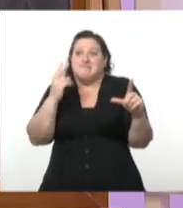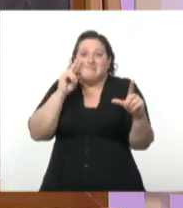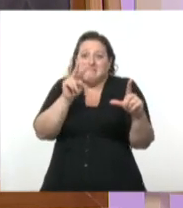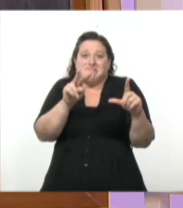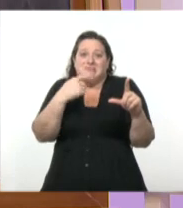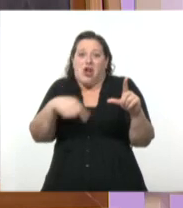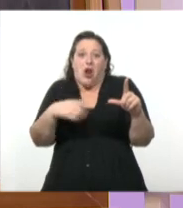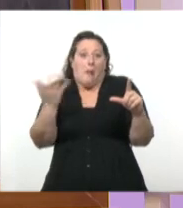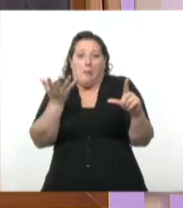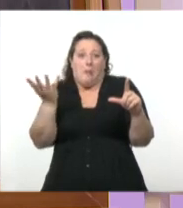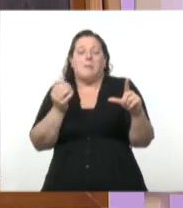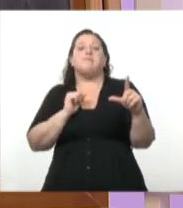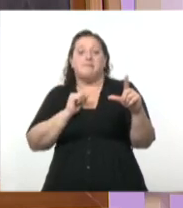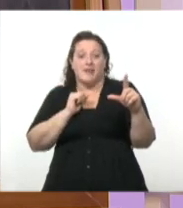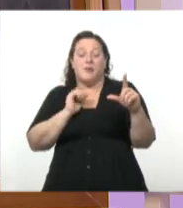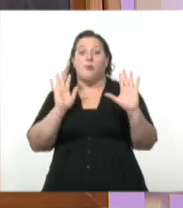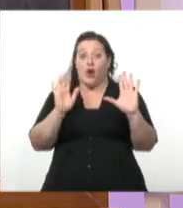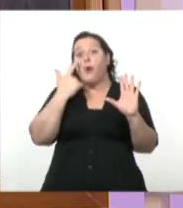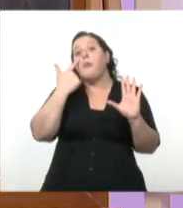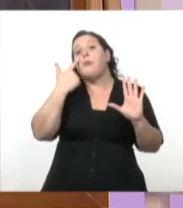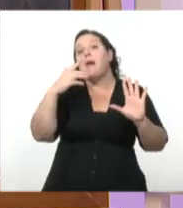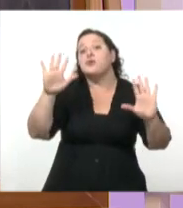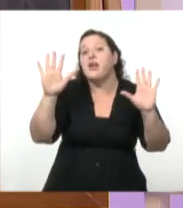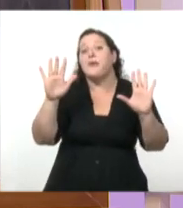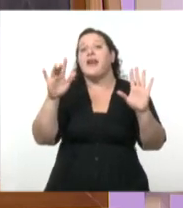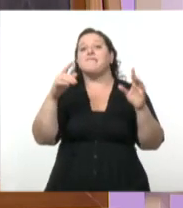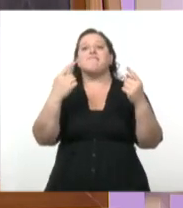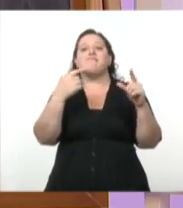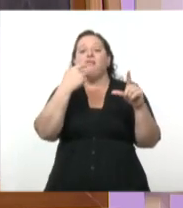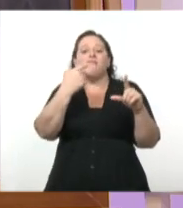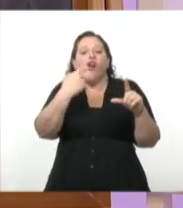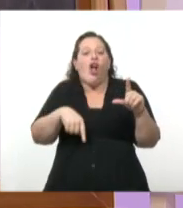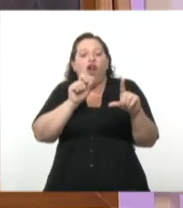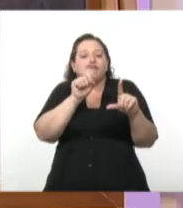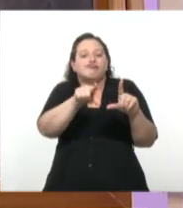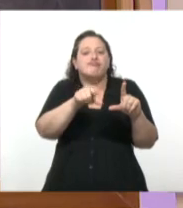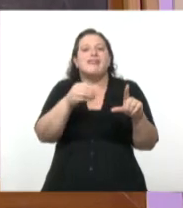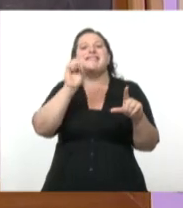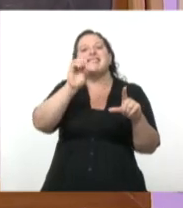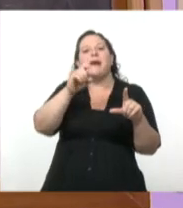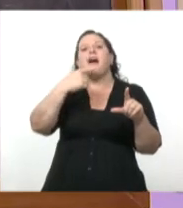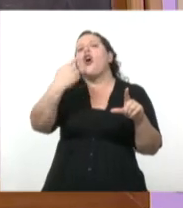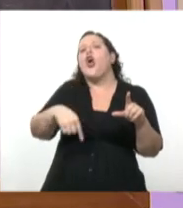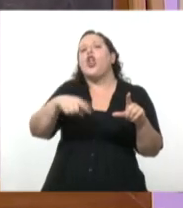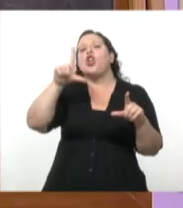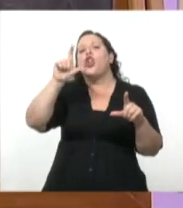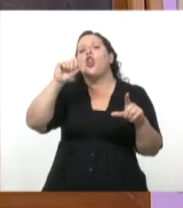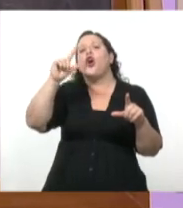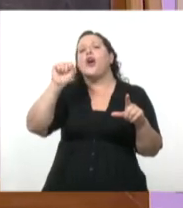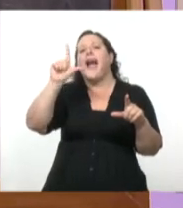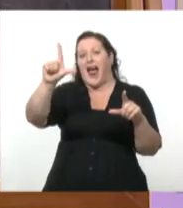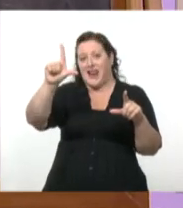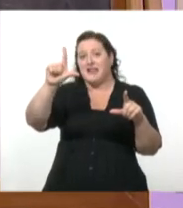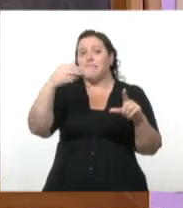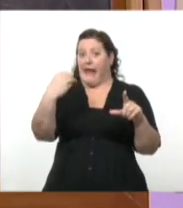vamos a empezar a ver ahora qué pasa con el color local. O sea, que yo te llamo color local a que la luz que impacta en un objeto de un